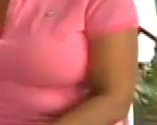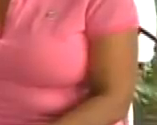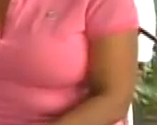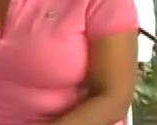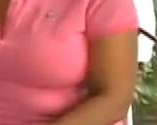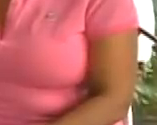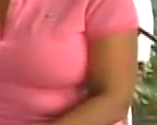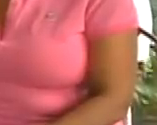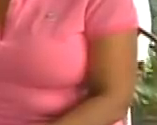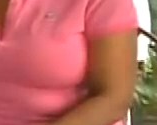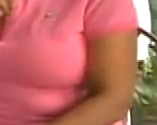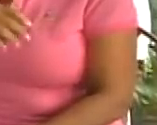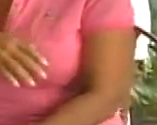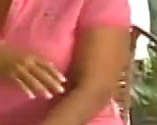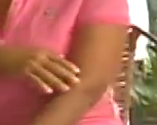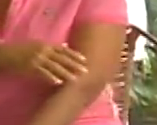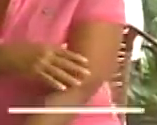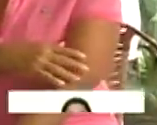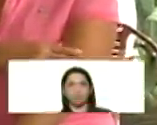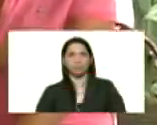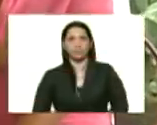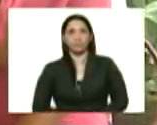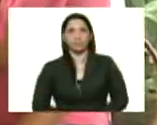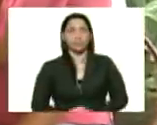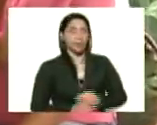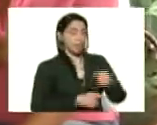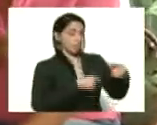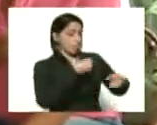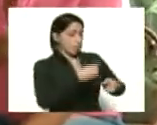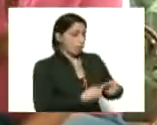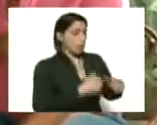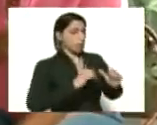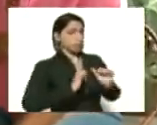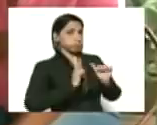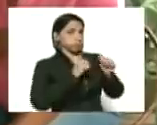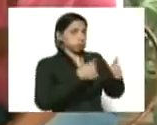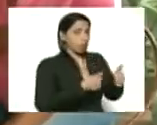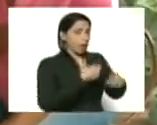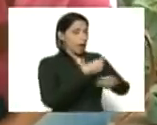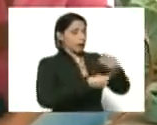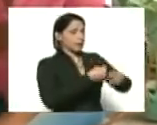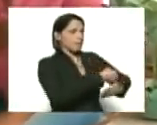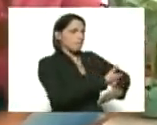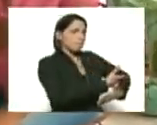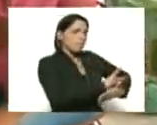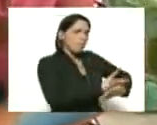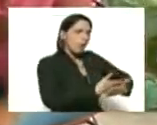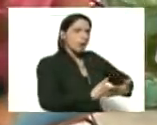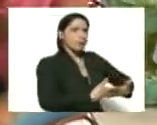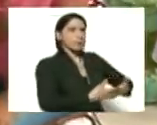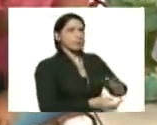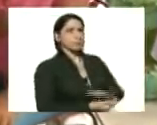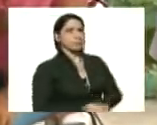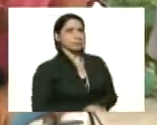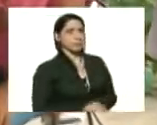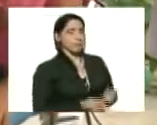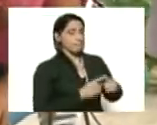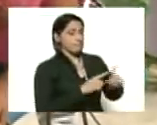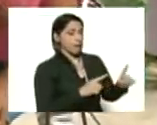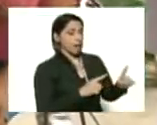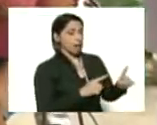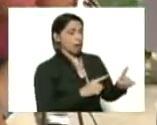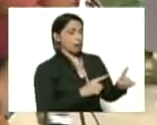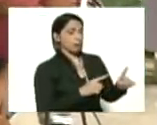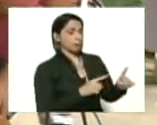Luego procedemos a realizar la muestra para tomar